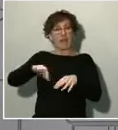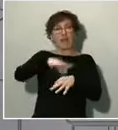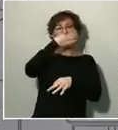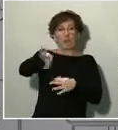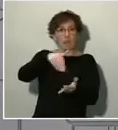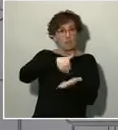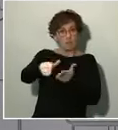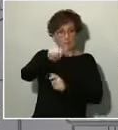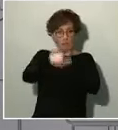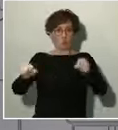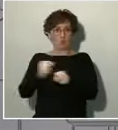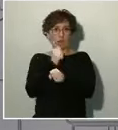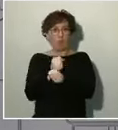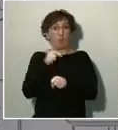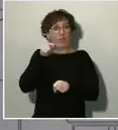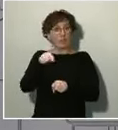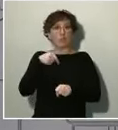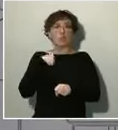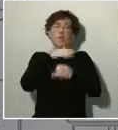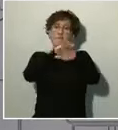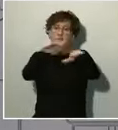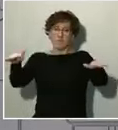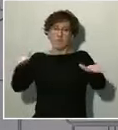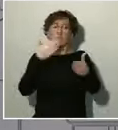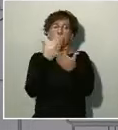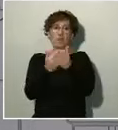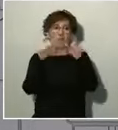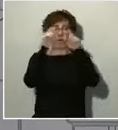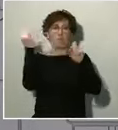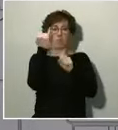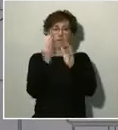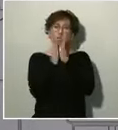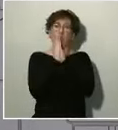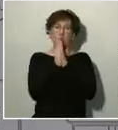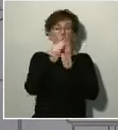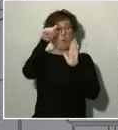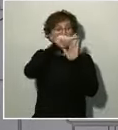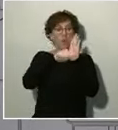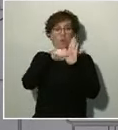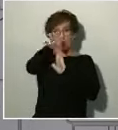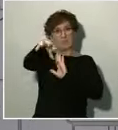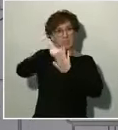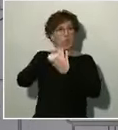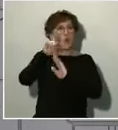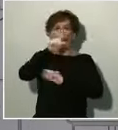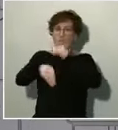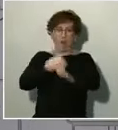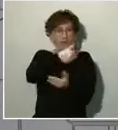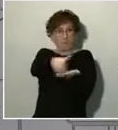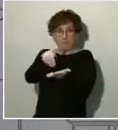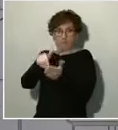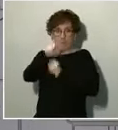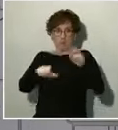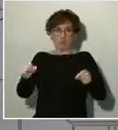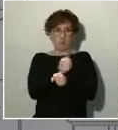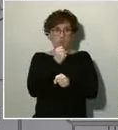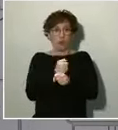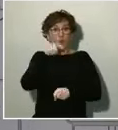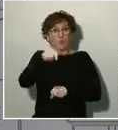empresarios. Tomemos en cuenta estas medidas y no se despidan a los trabajadores, porque esta es una crisis coyuntural, temporal.